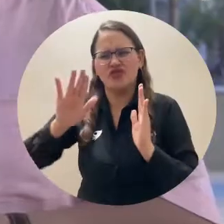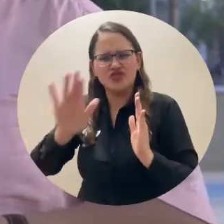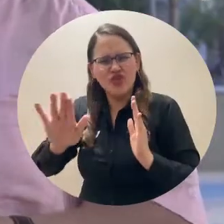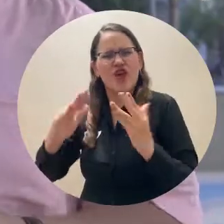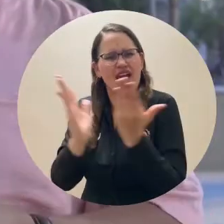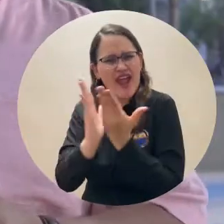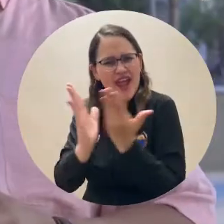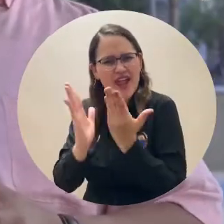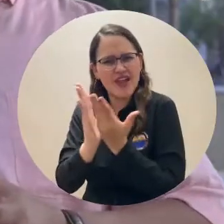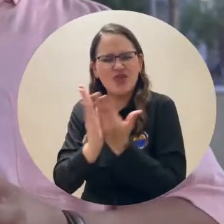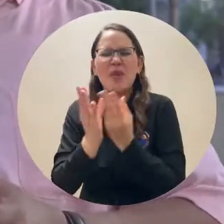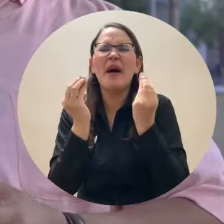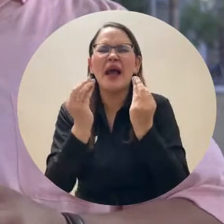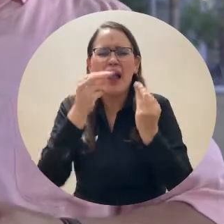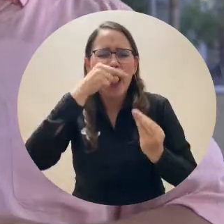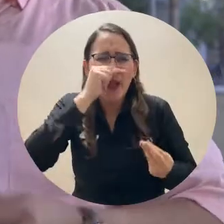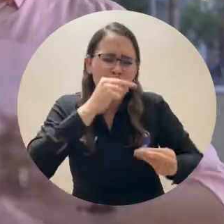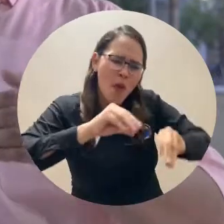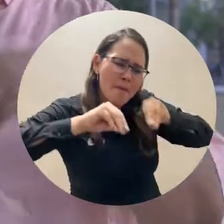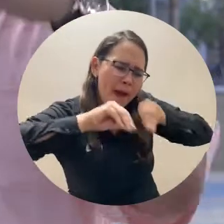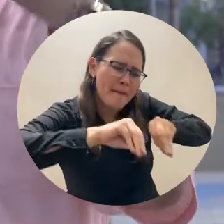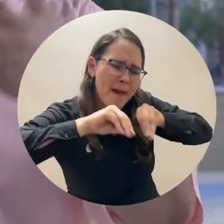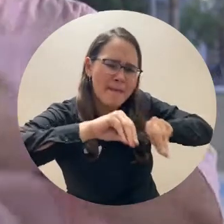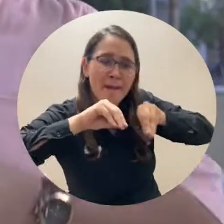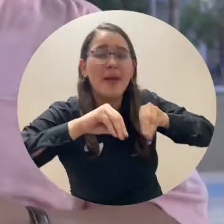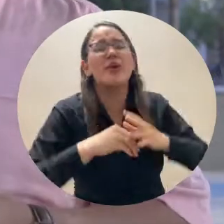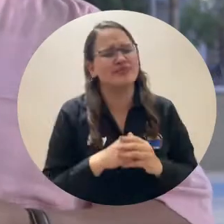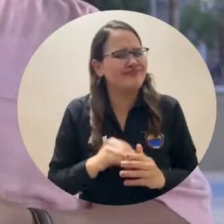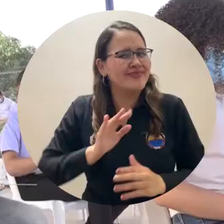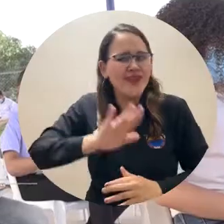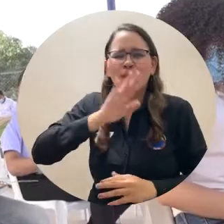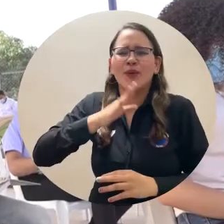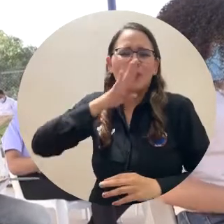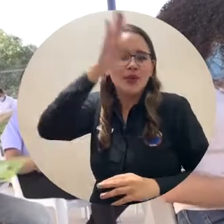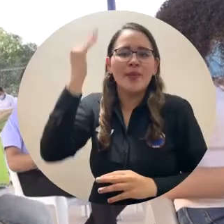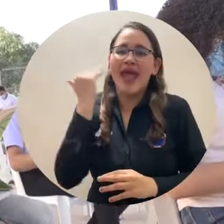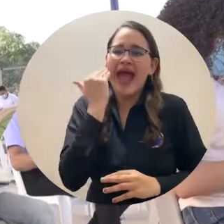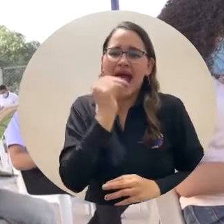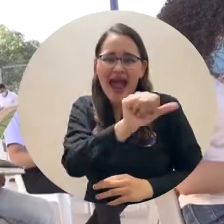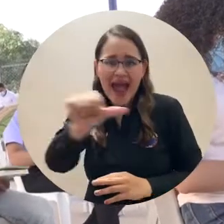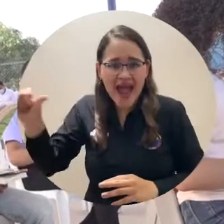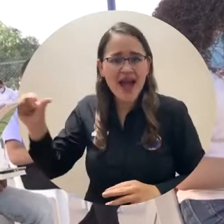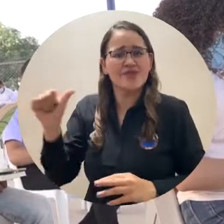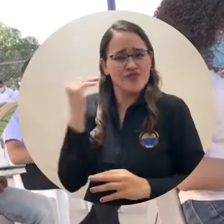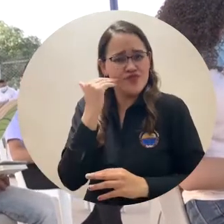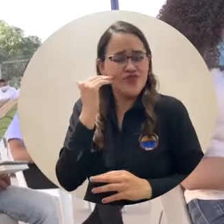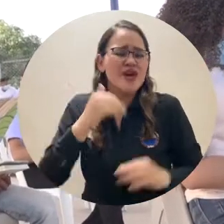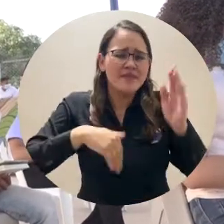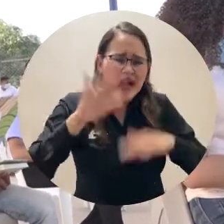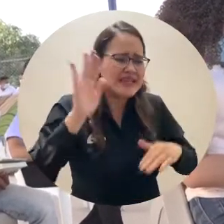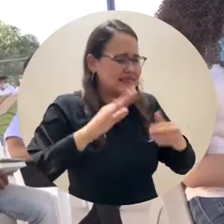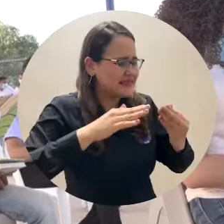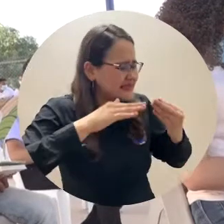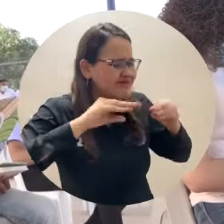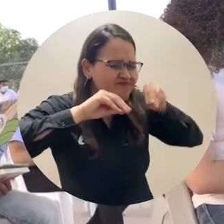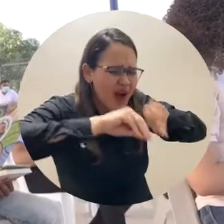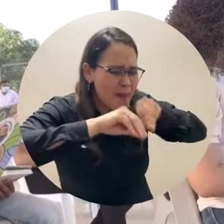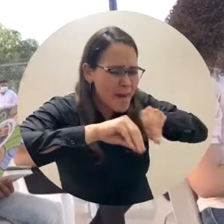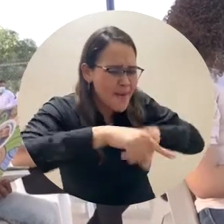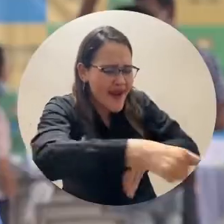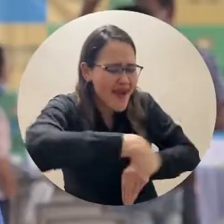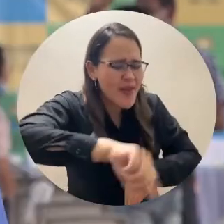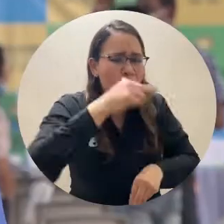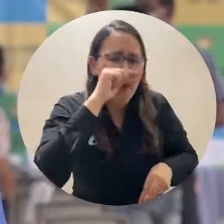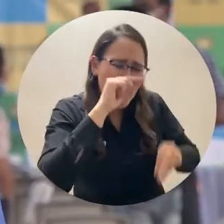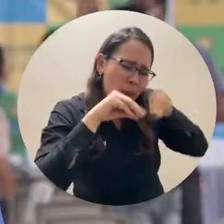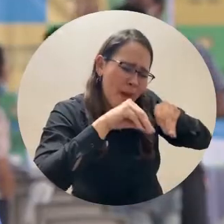estas madres toman a los niños desde muy pequeños y empiezan a enseñarles todos estos valores importantes que los hacen hombres de bien en la sociedad. Es